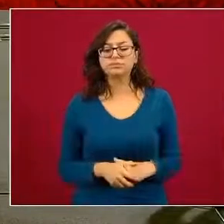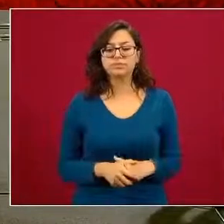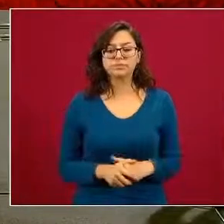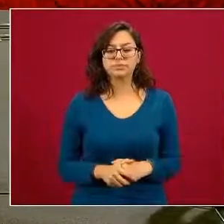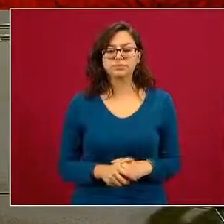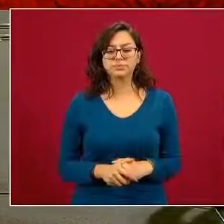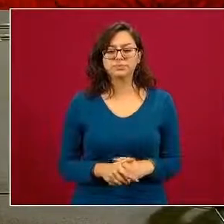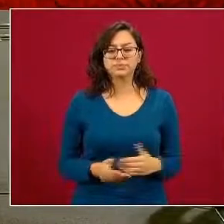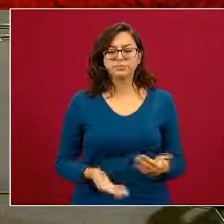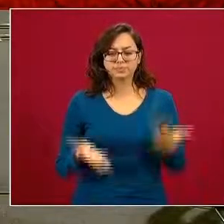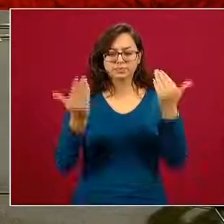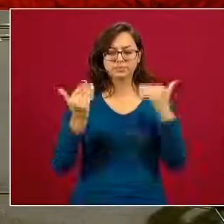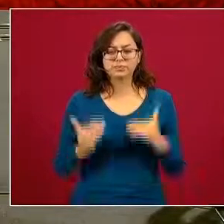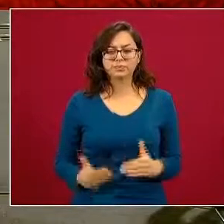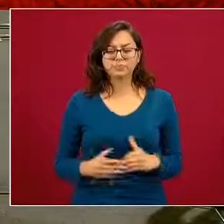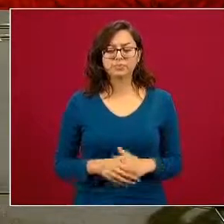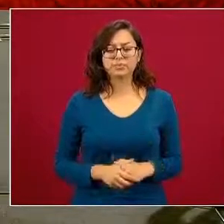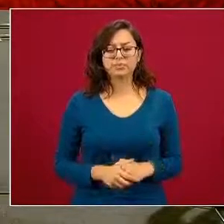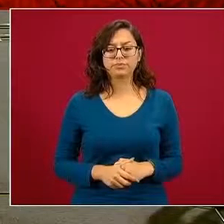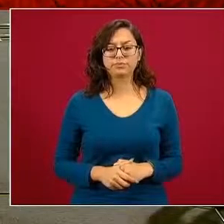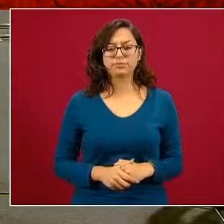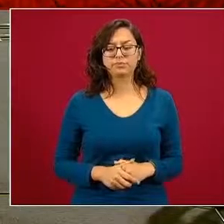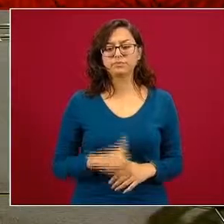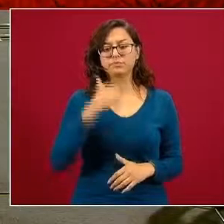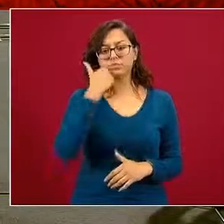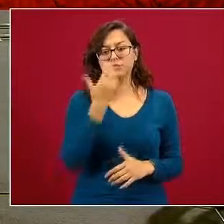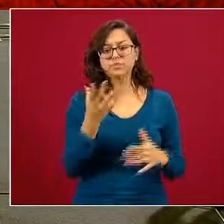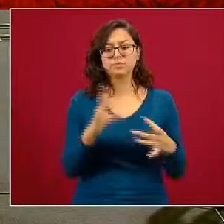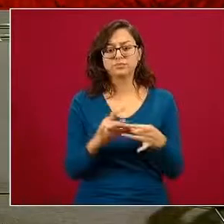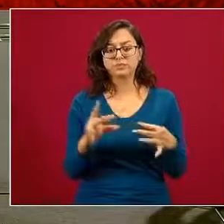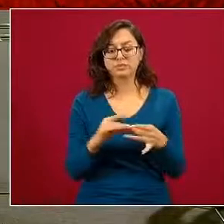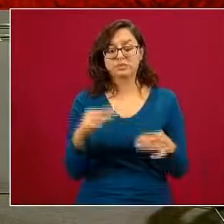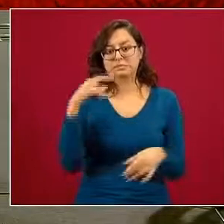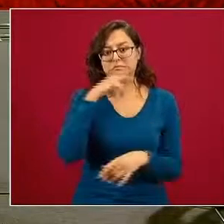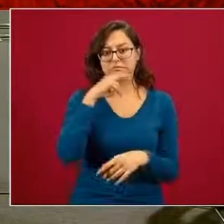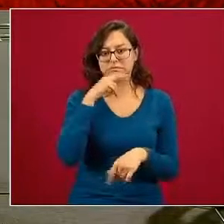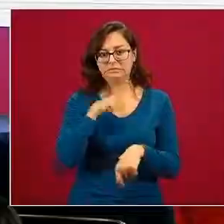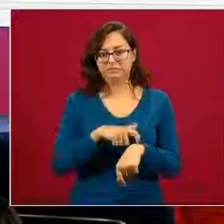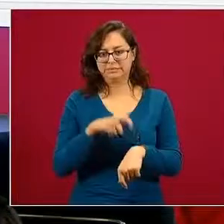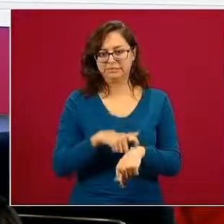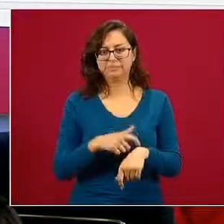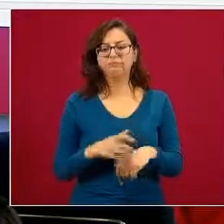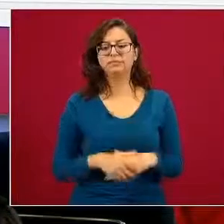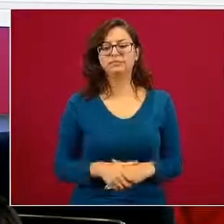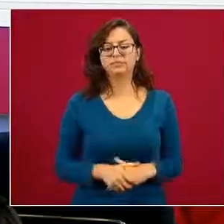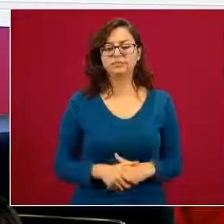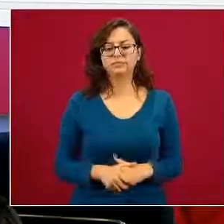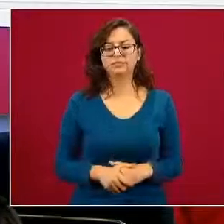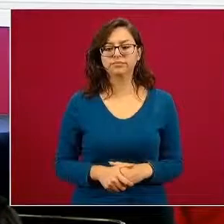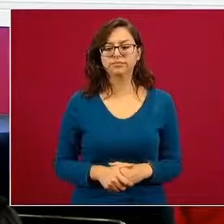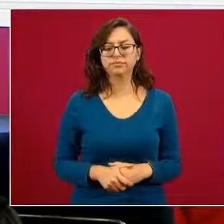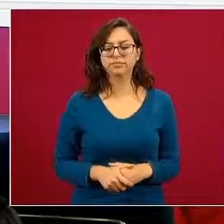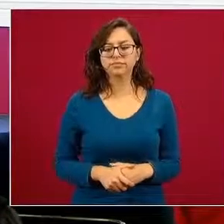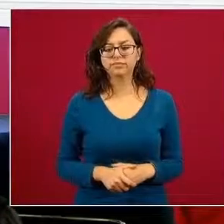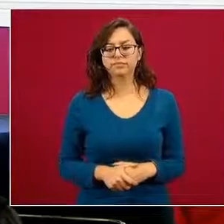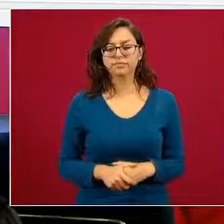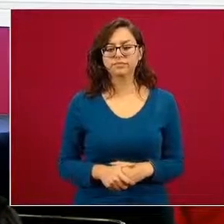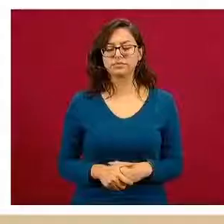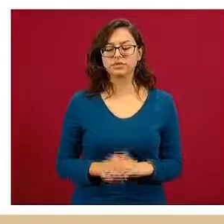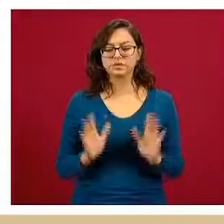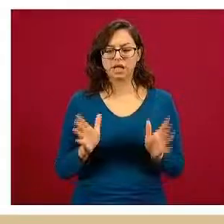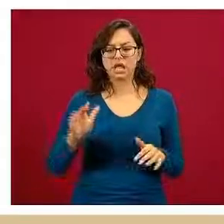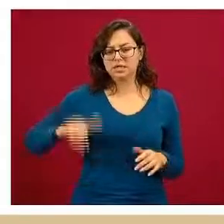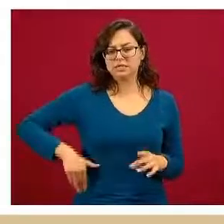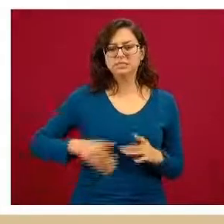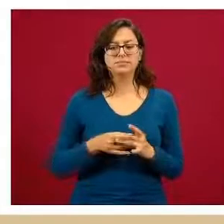y fíjense yo quiero muy rápidamente por el tiempo enfatizar en algunos que ya lo mencionó el doctor Quijada